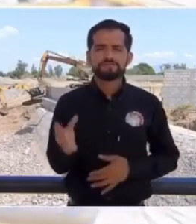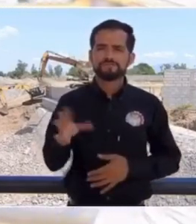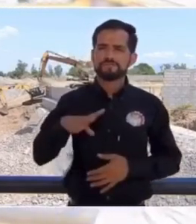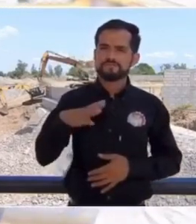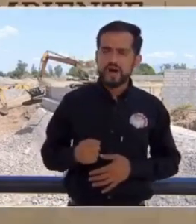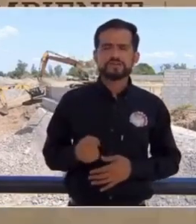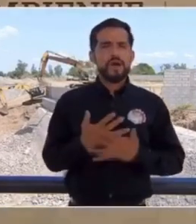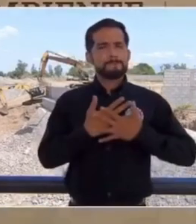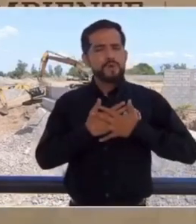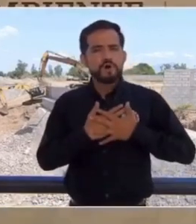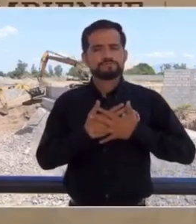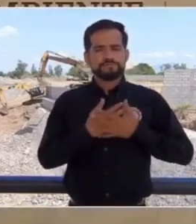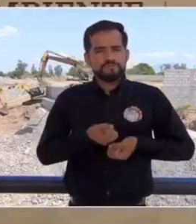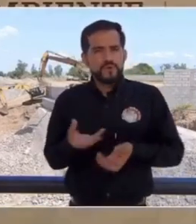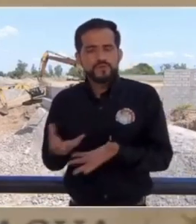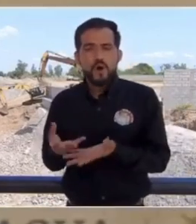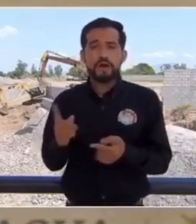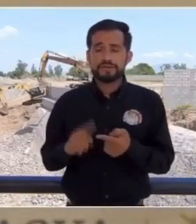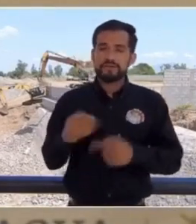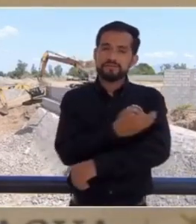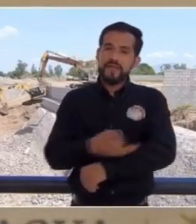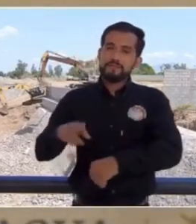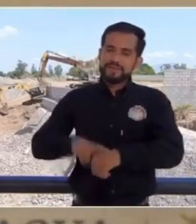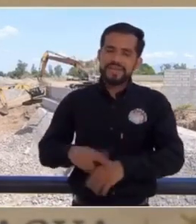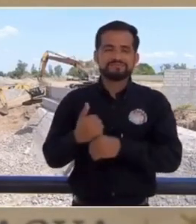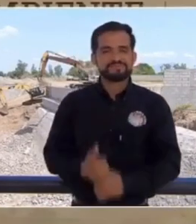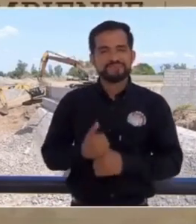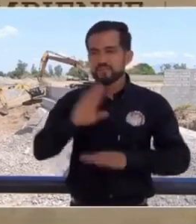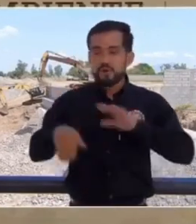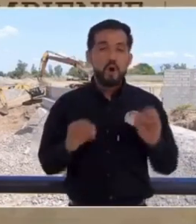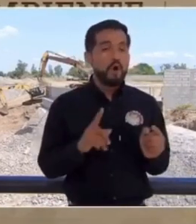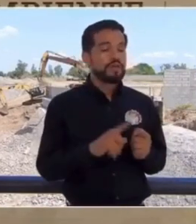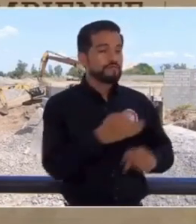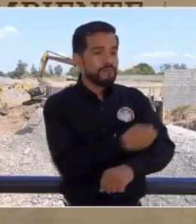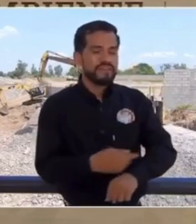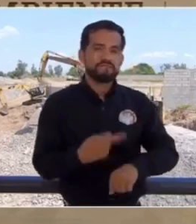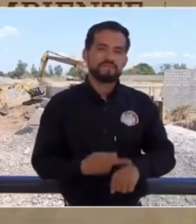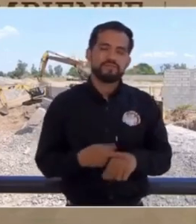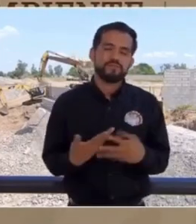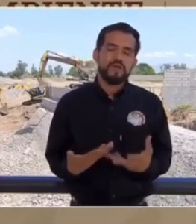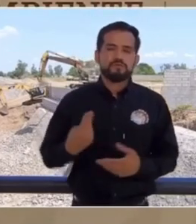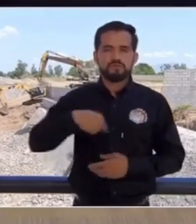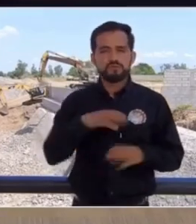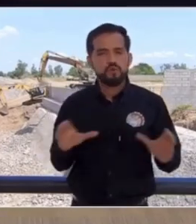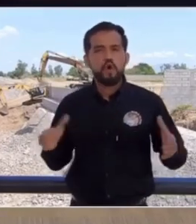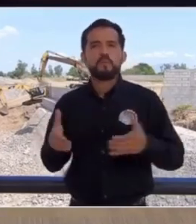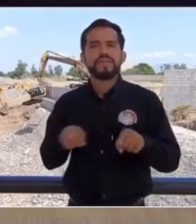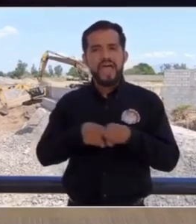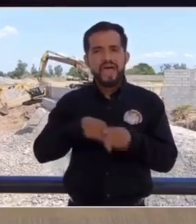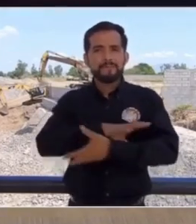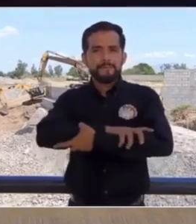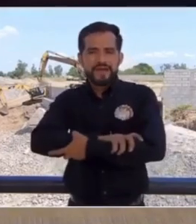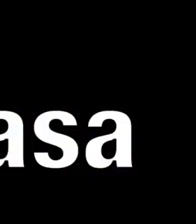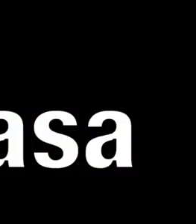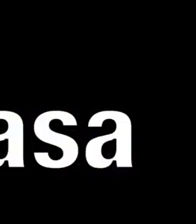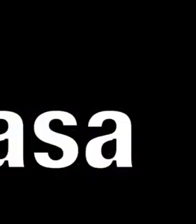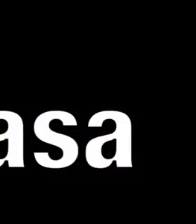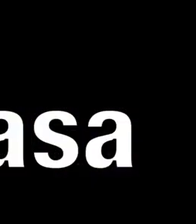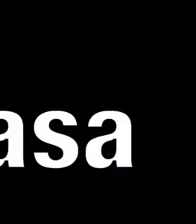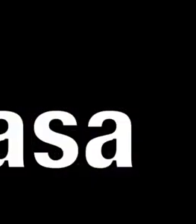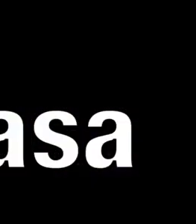mucho ánimo, mucho amor a los familiares de las víctimas y a los que tienen enfermos. Somos una comunidad fraterna, solidaria.